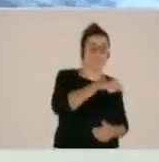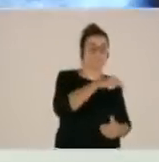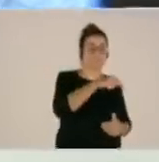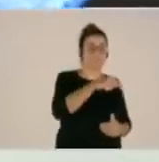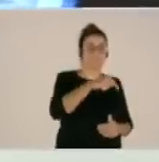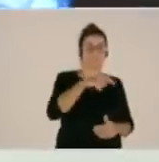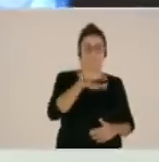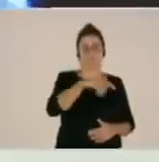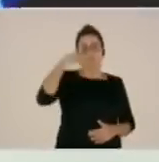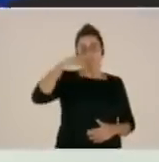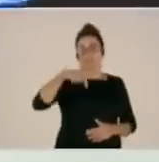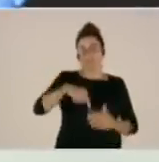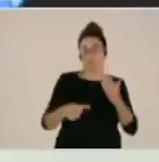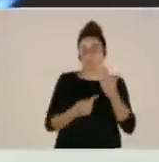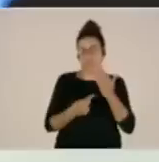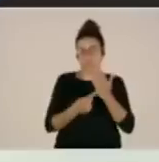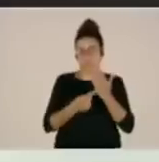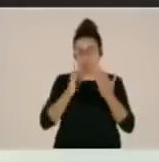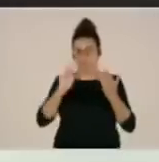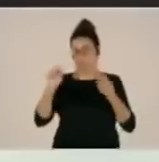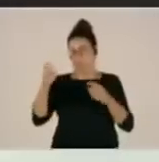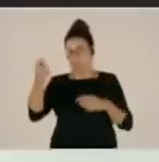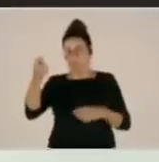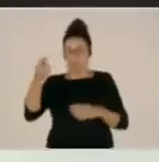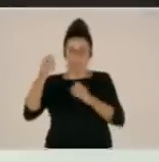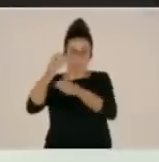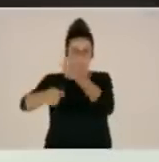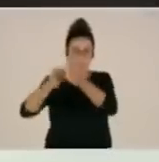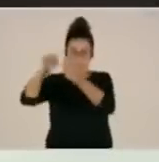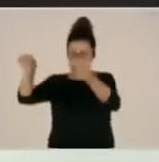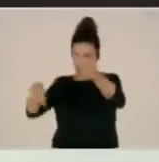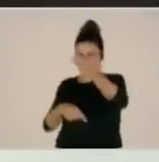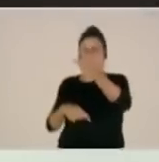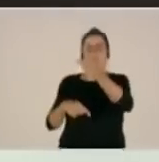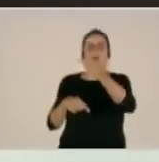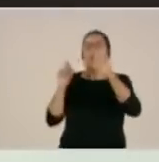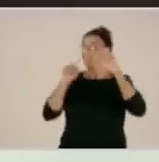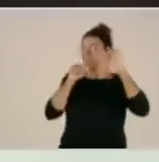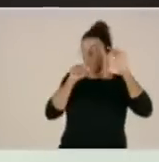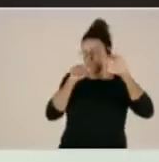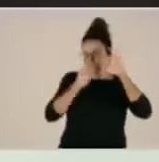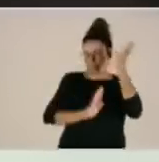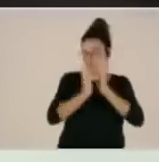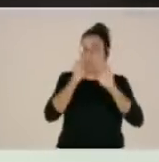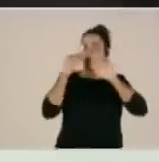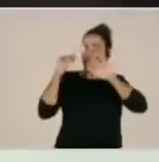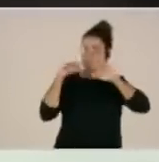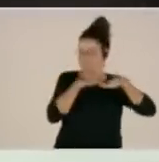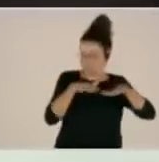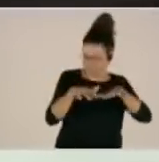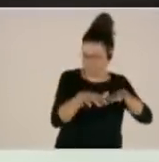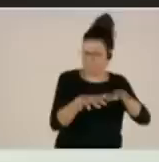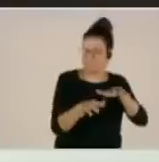sur, vamos a ver el recorrido por La Esperanza. Esta zona sigue bajando libremente, pero con mucha lentitud.